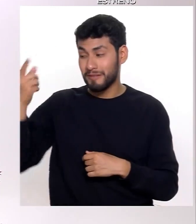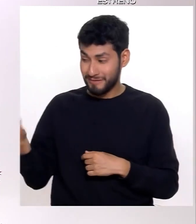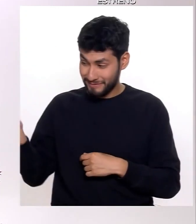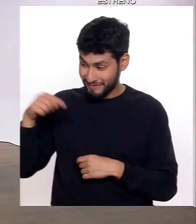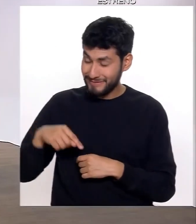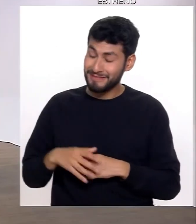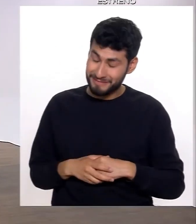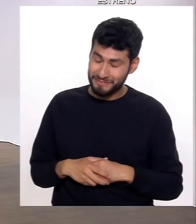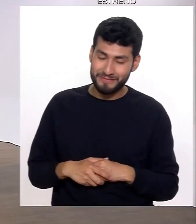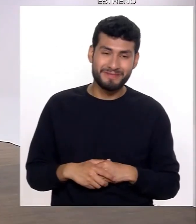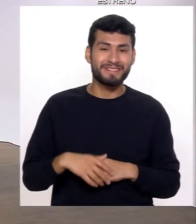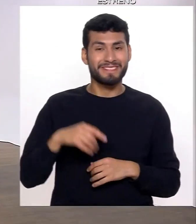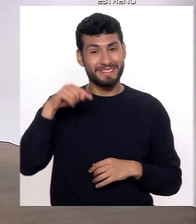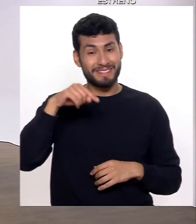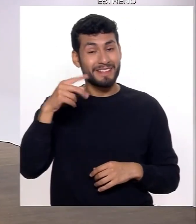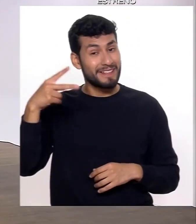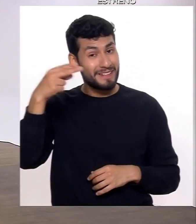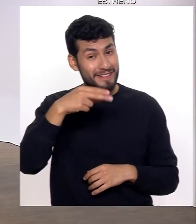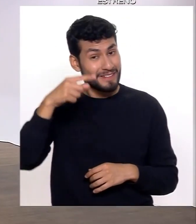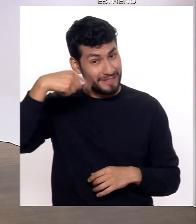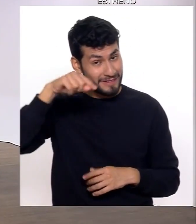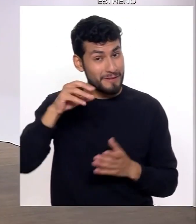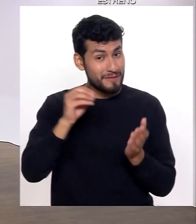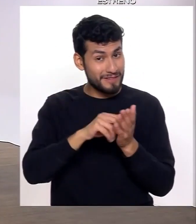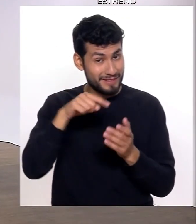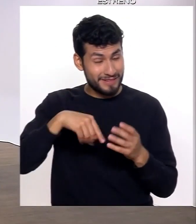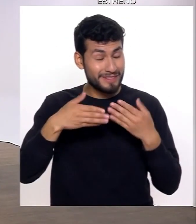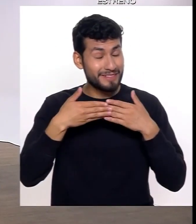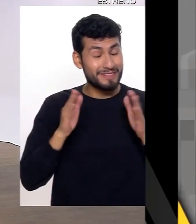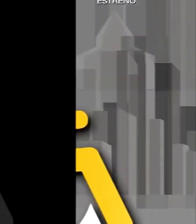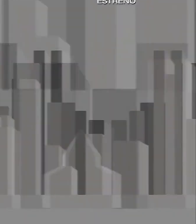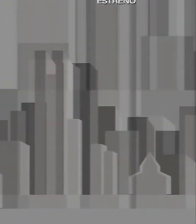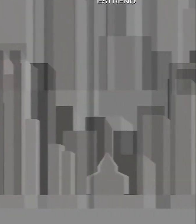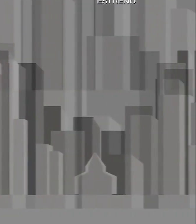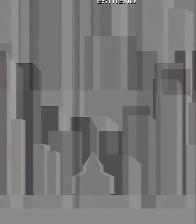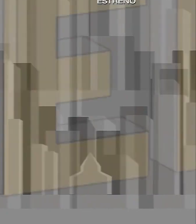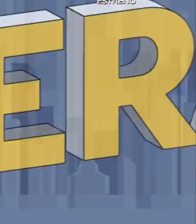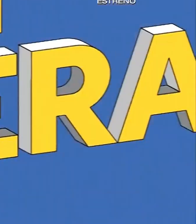oportunidad. Amigos, vamos a una pausa y volvemos con más aquí en Sin Barreras.